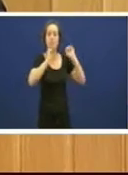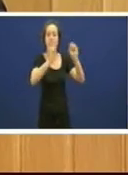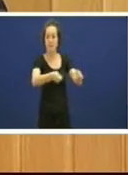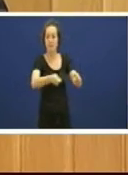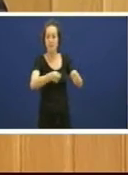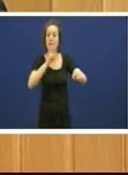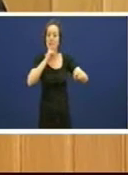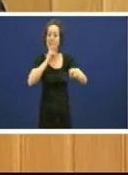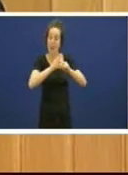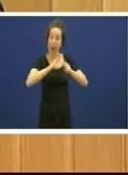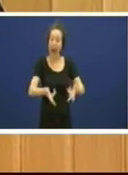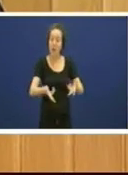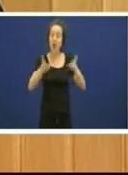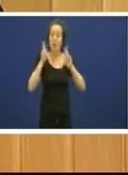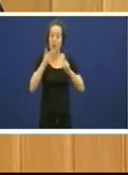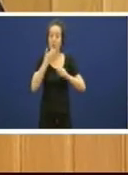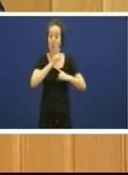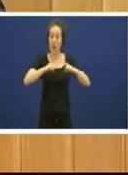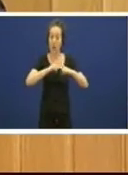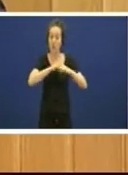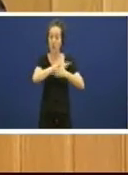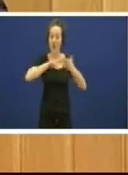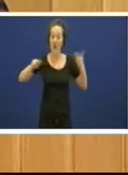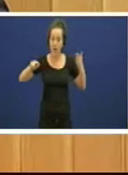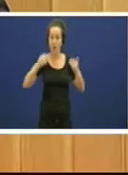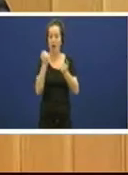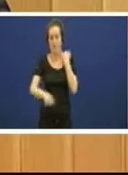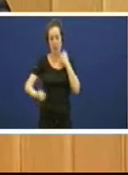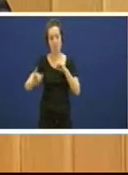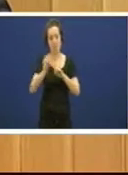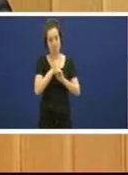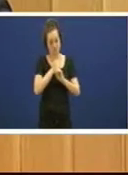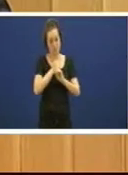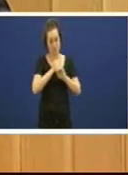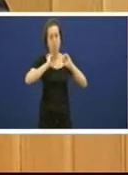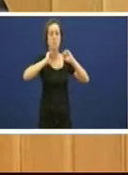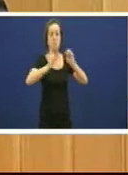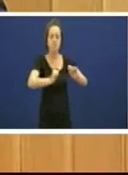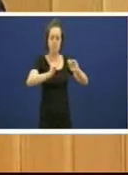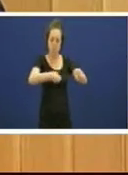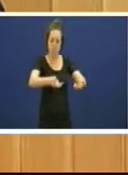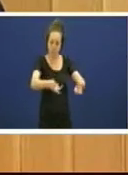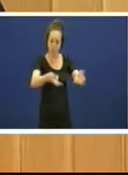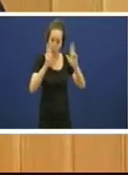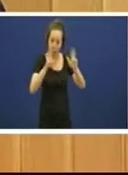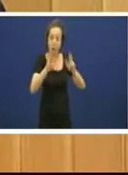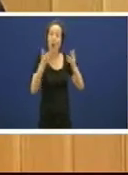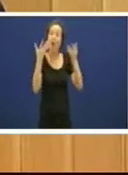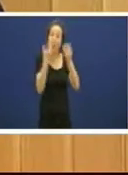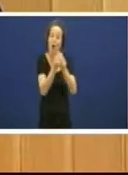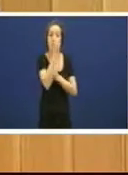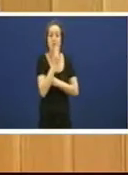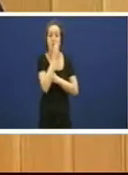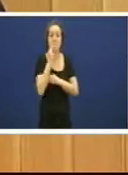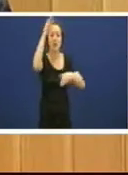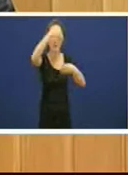autorización que sin embargo a xunta conseguiu dar obtendo un compromiso certo por parte dos gestores